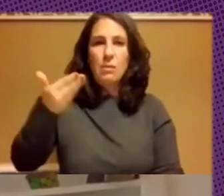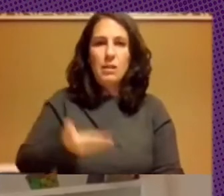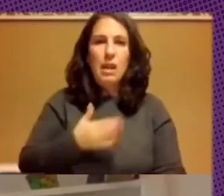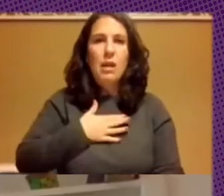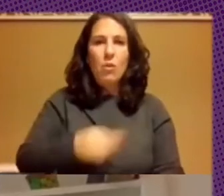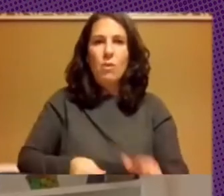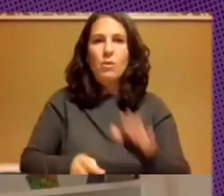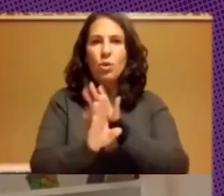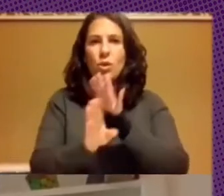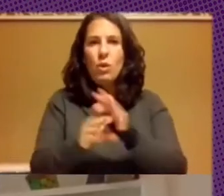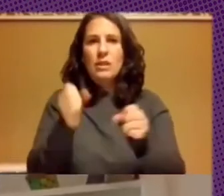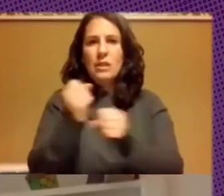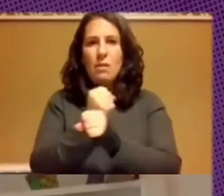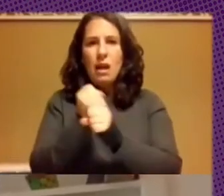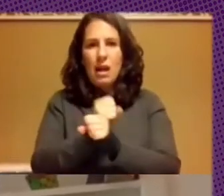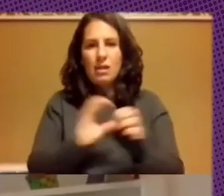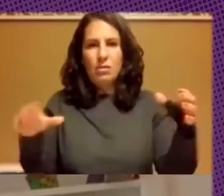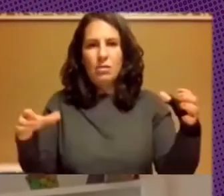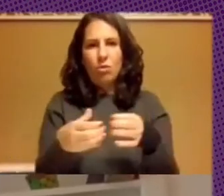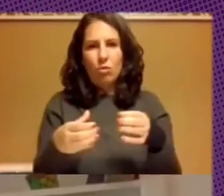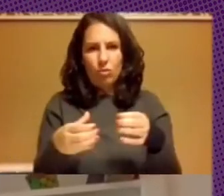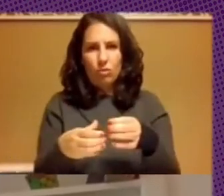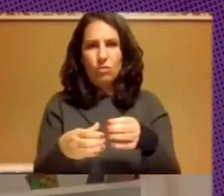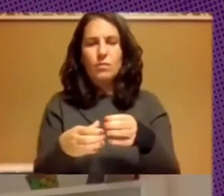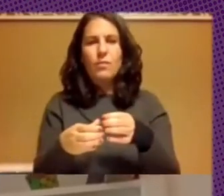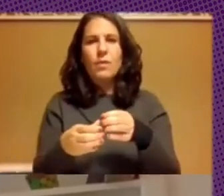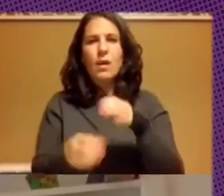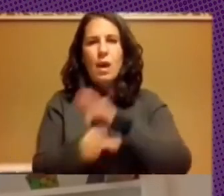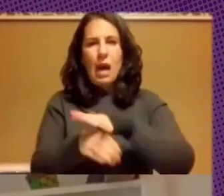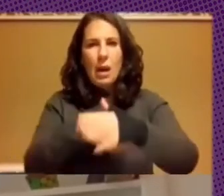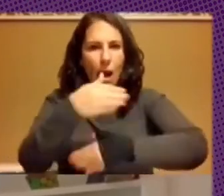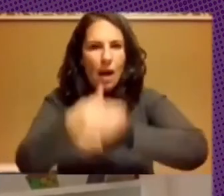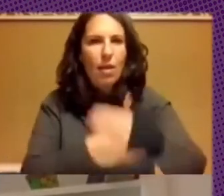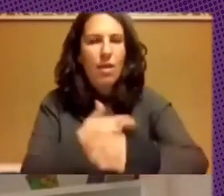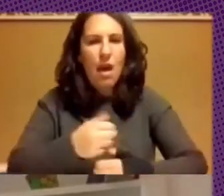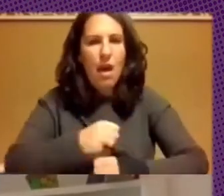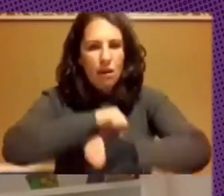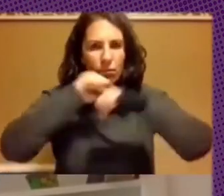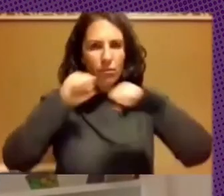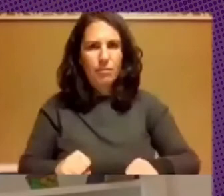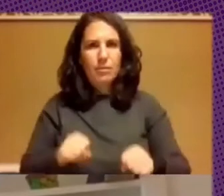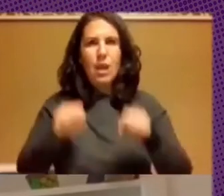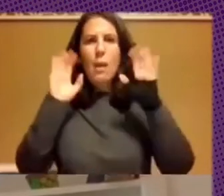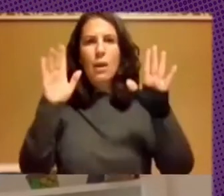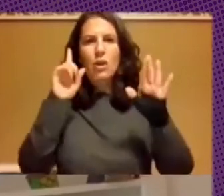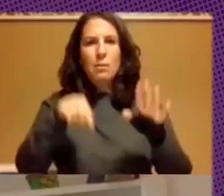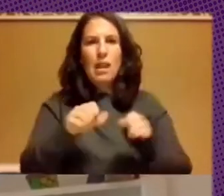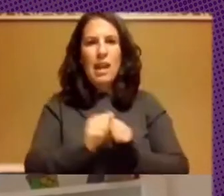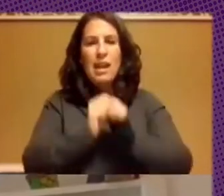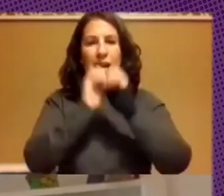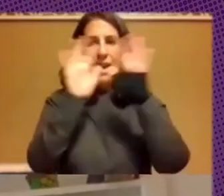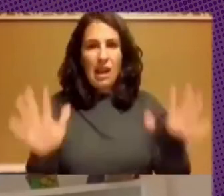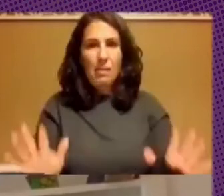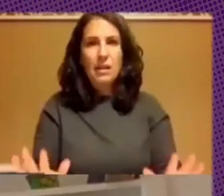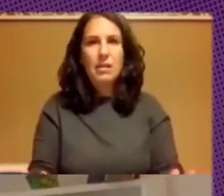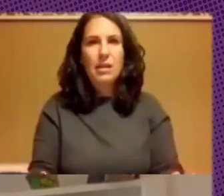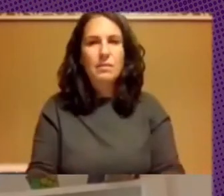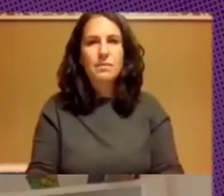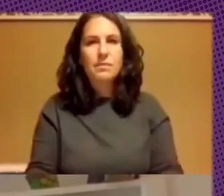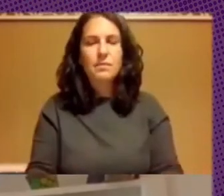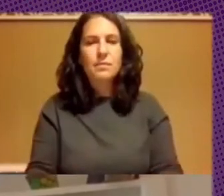trabajando colectivamente avanzando de forma consistente pero claramente no no